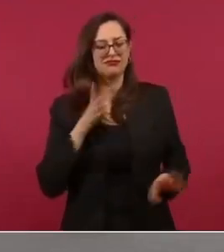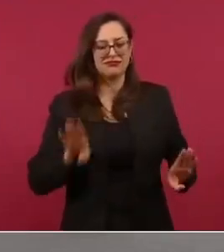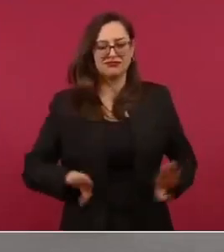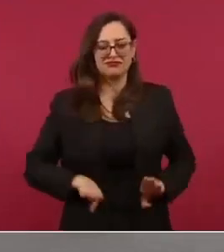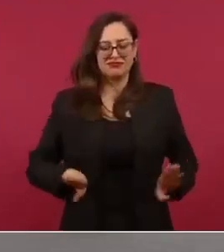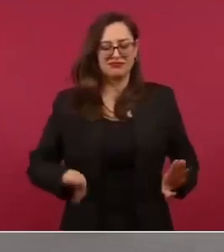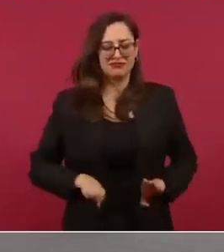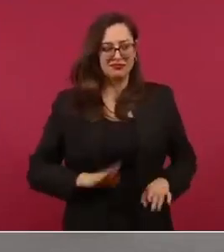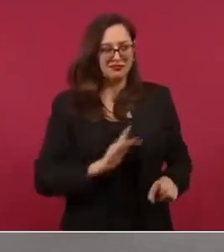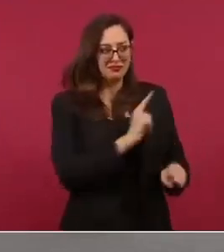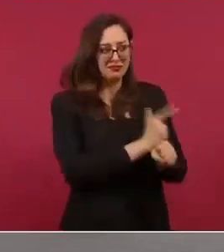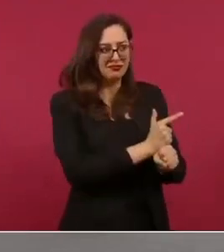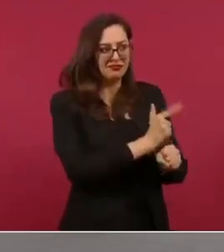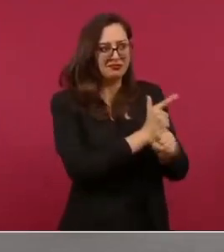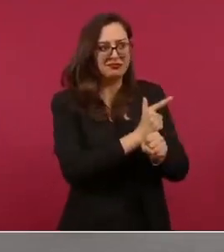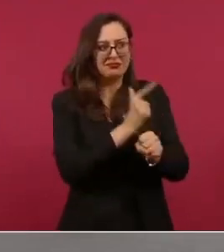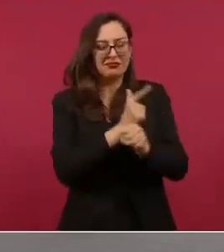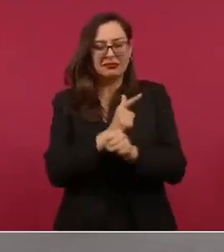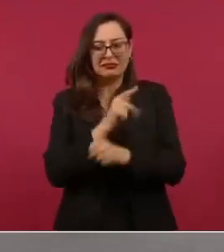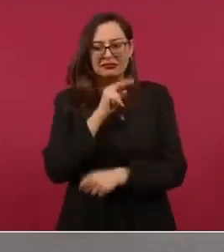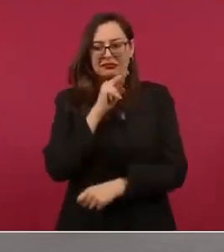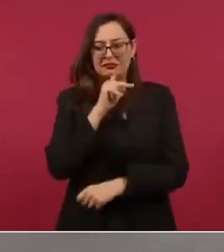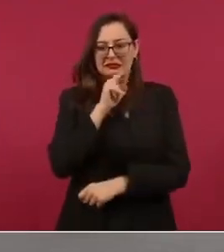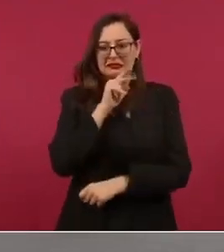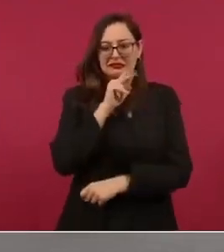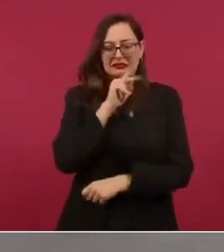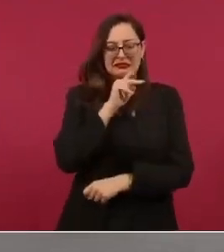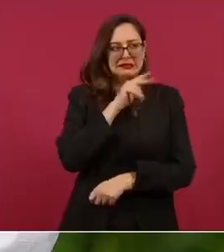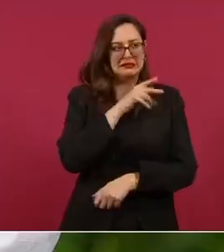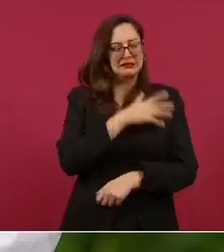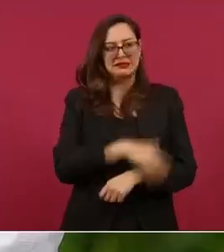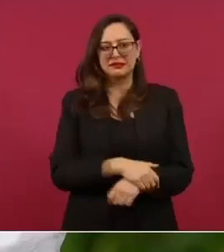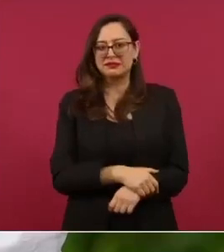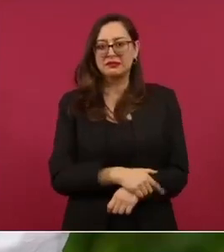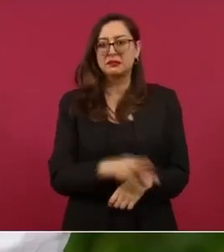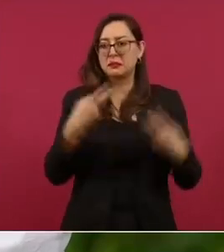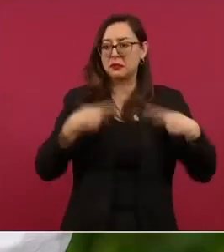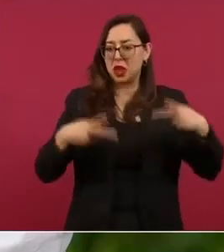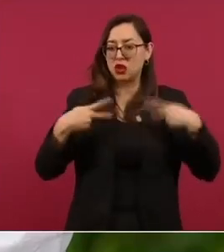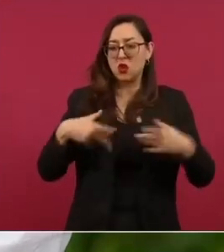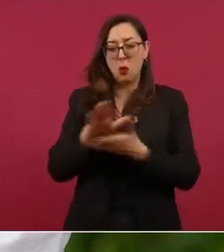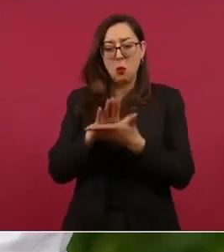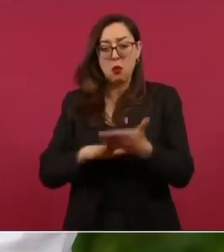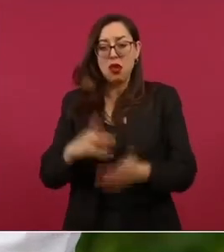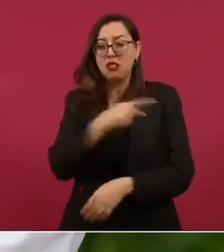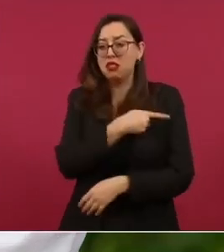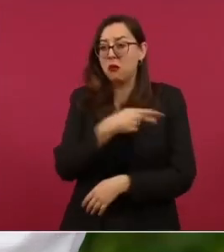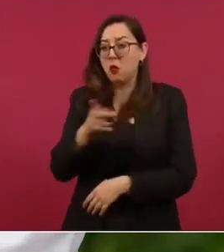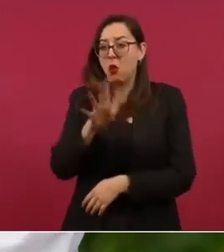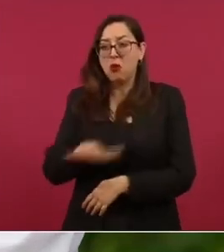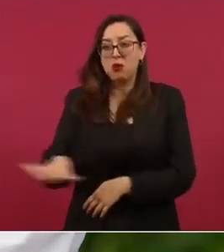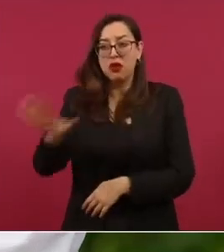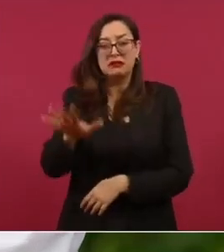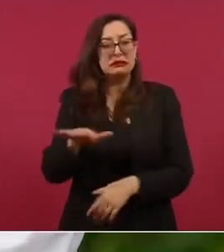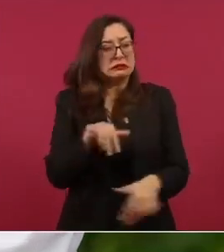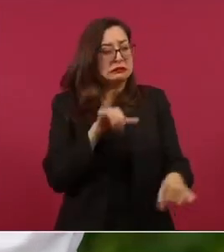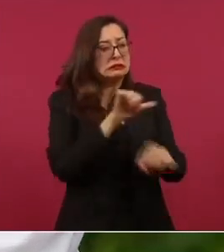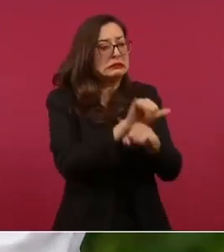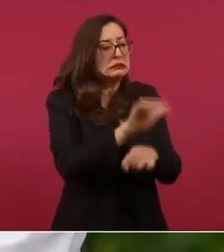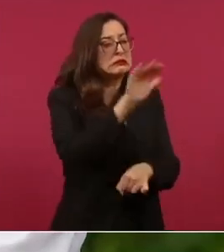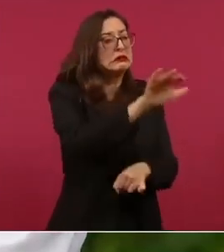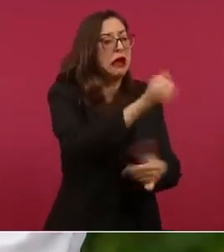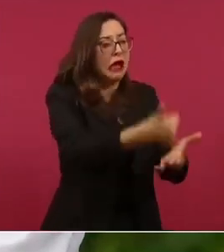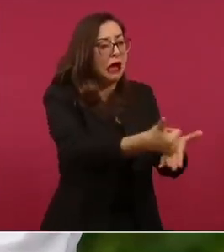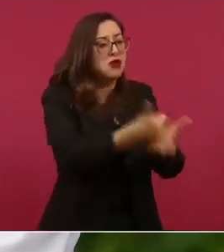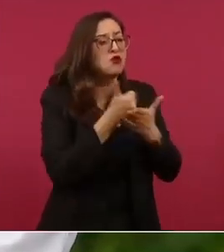al observar en sus semblantes el disgusto que les causaba la demanda de auxilio o de